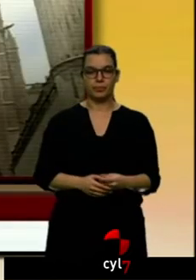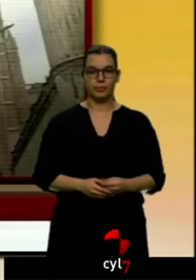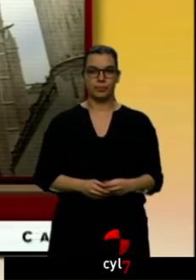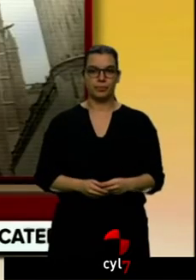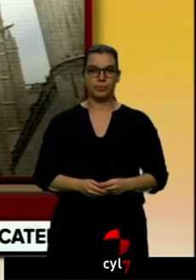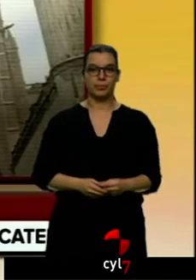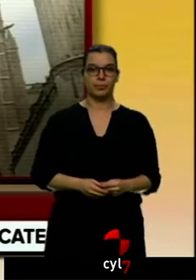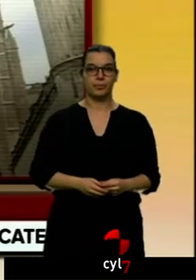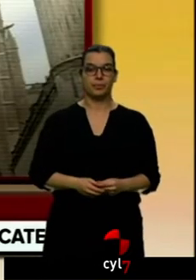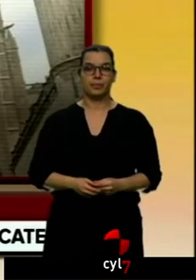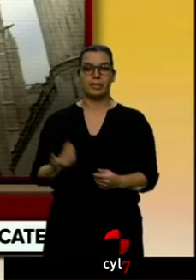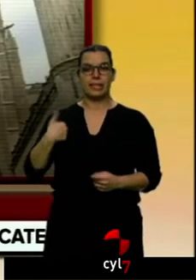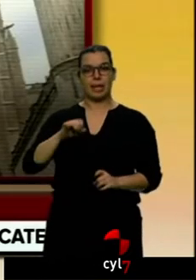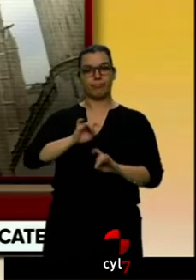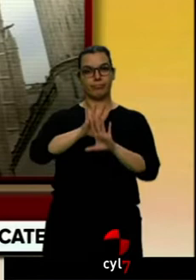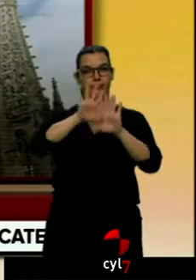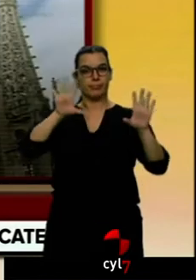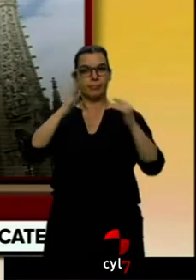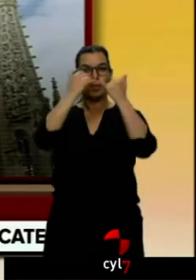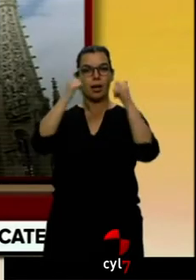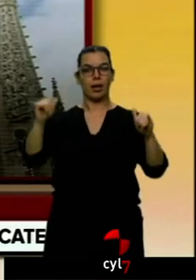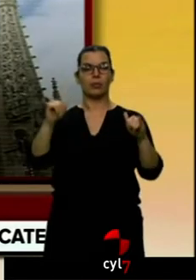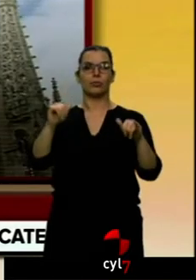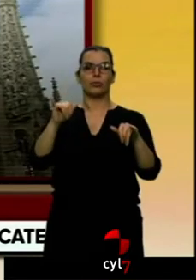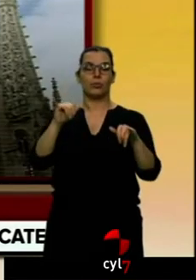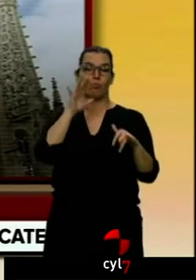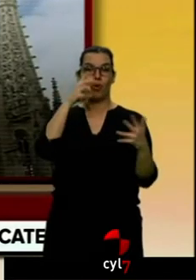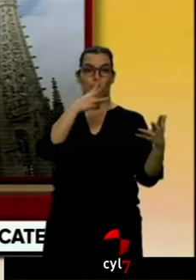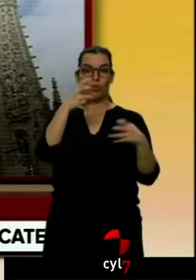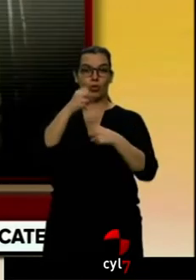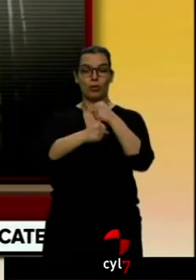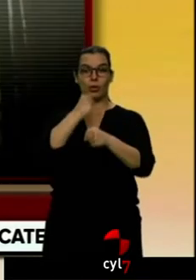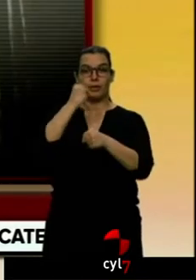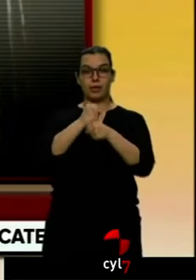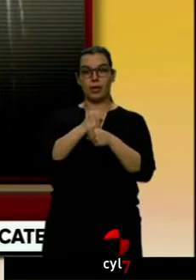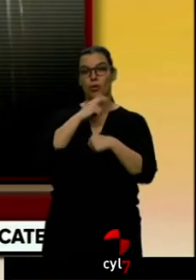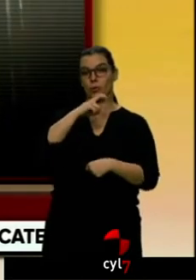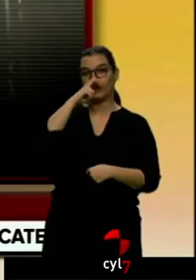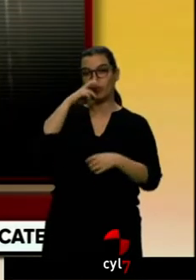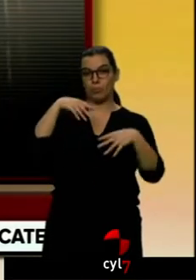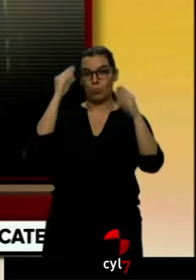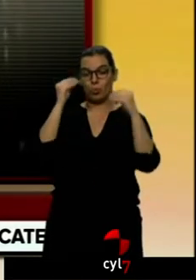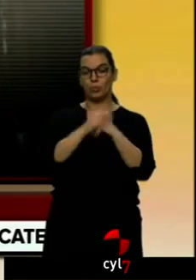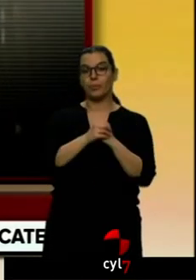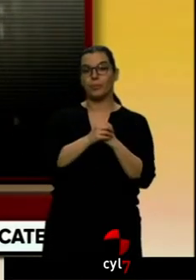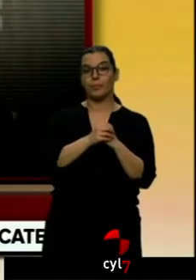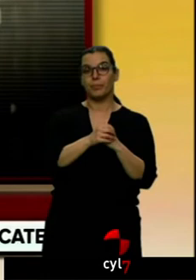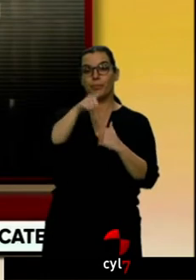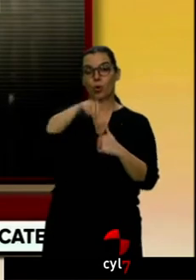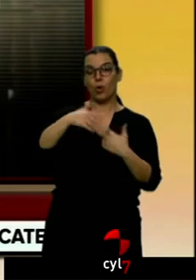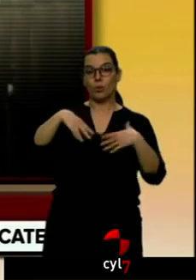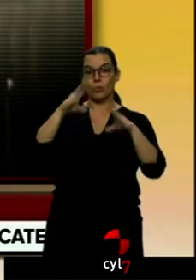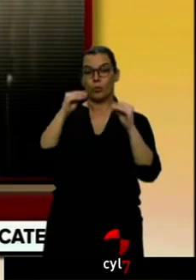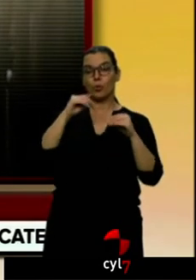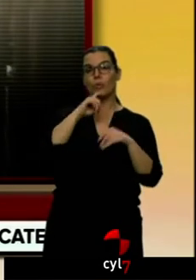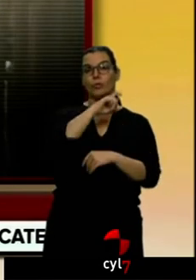Y ya se van concretando los actos para celebrar los 800 años de la SEO burgalesa. Hoy en Burgos, la Fundación del Octavo